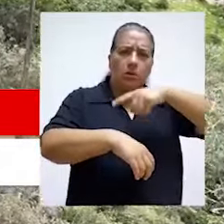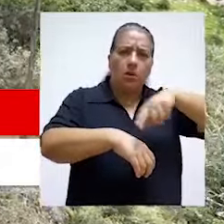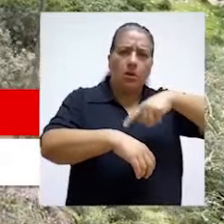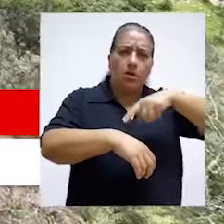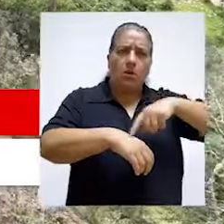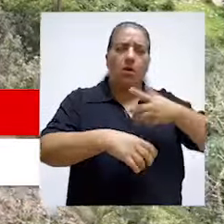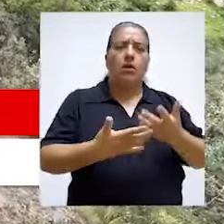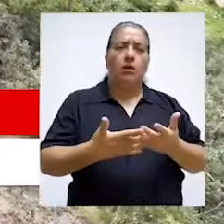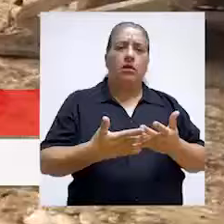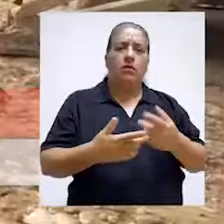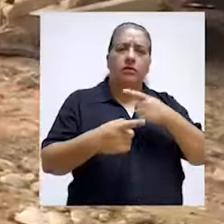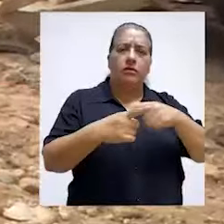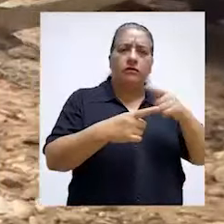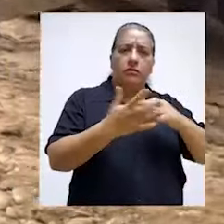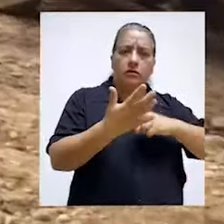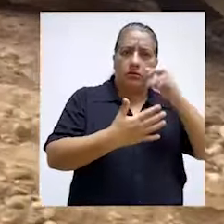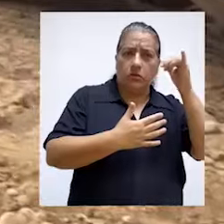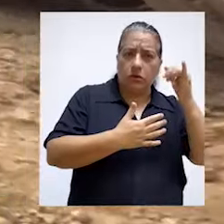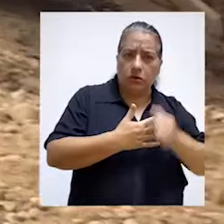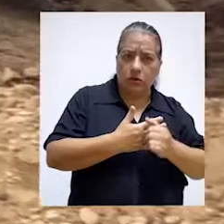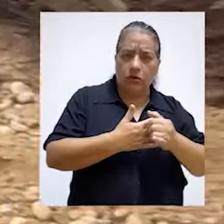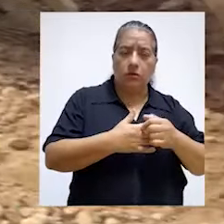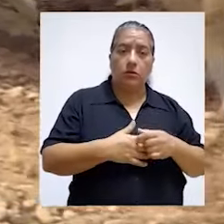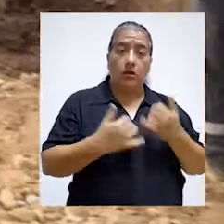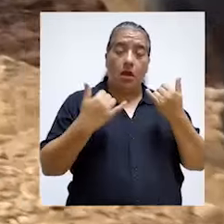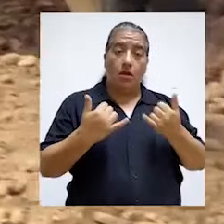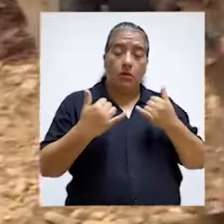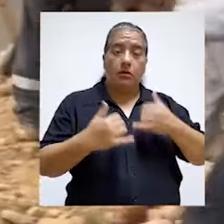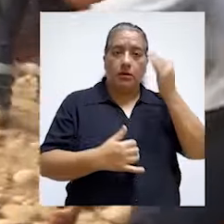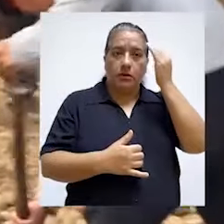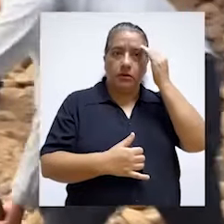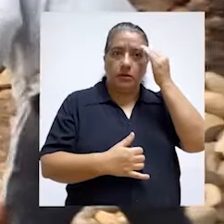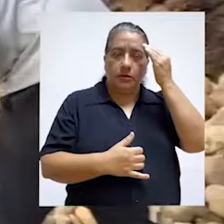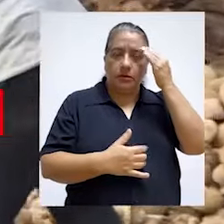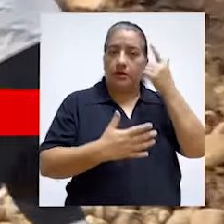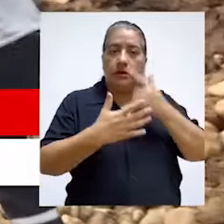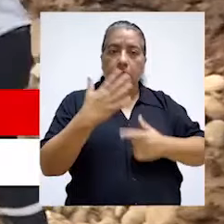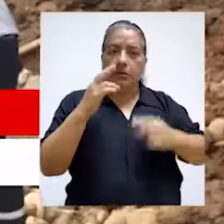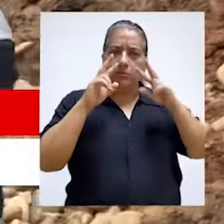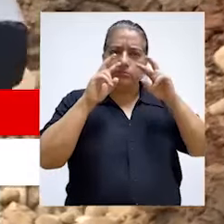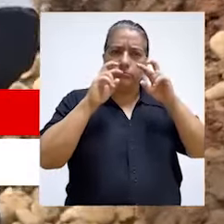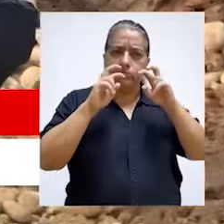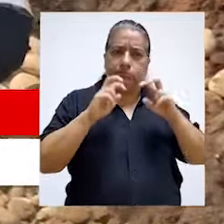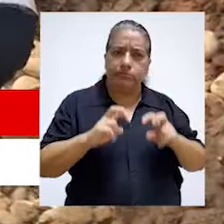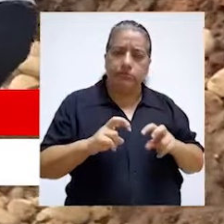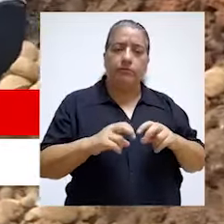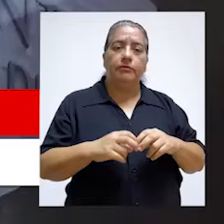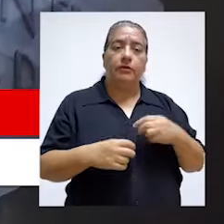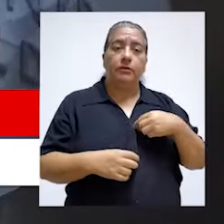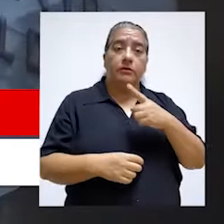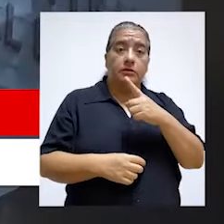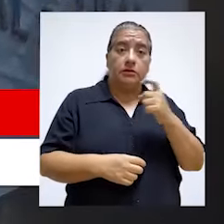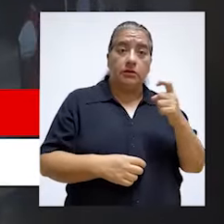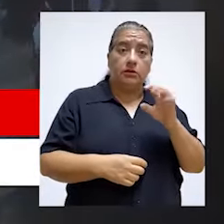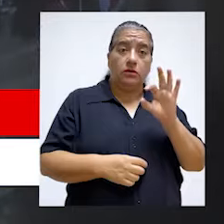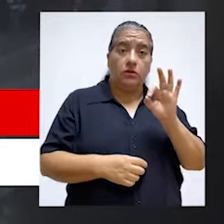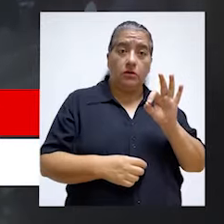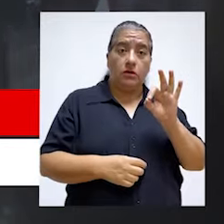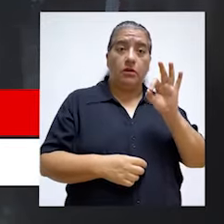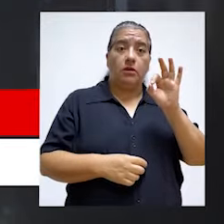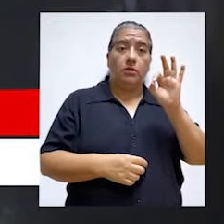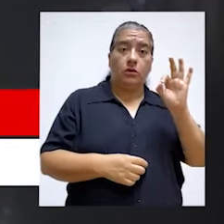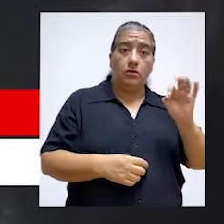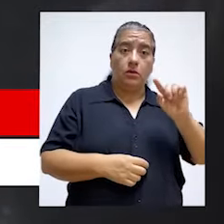Actualmente solamente para tener el panorama de lo que va a analizar esta herramienta, tenemos 199.000 proyectos de inversión actualmente